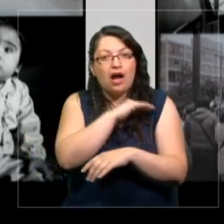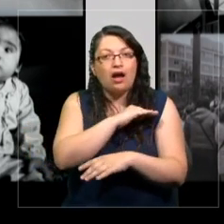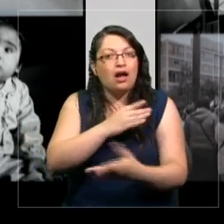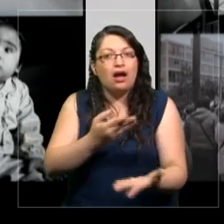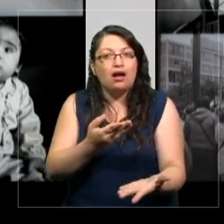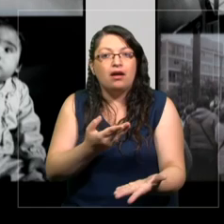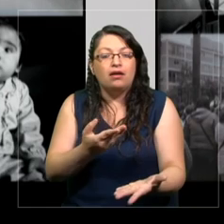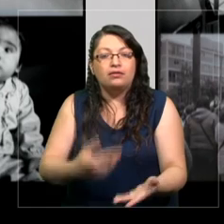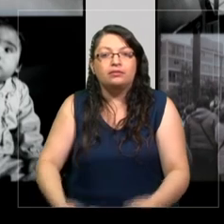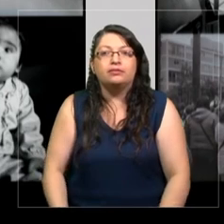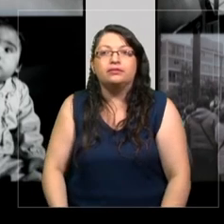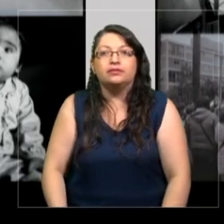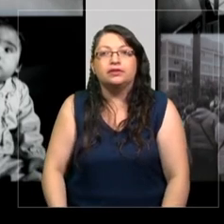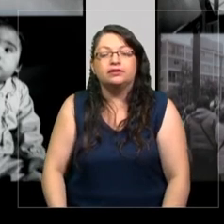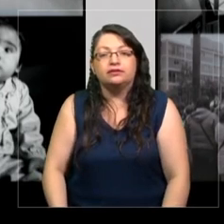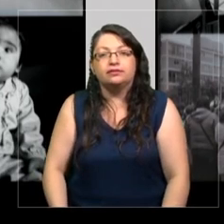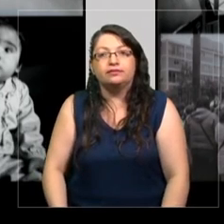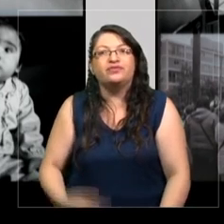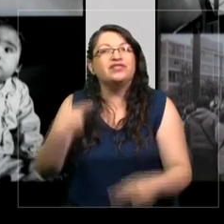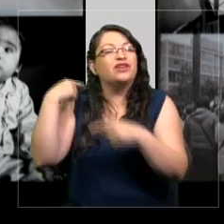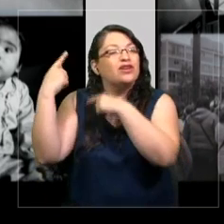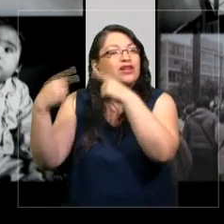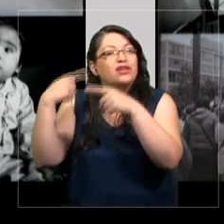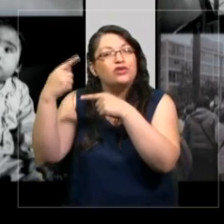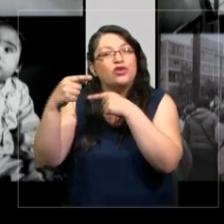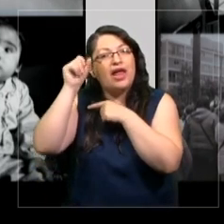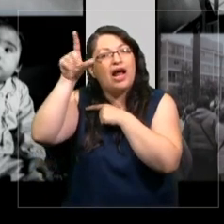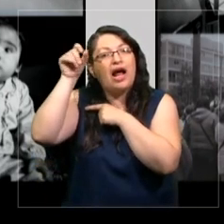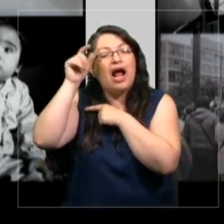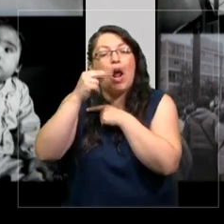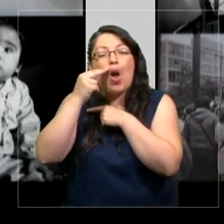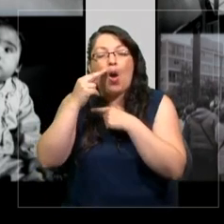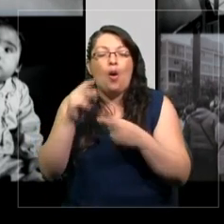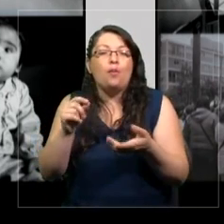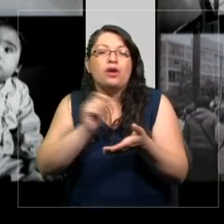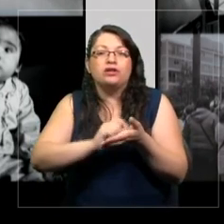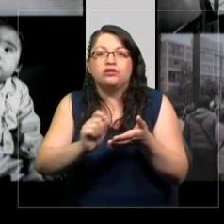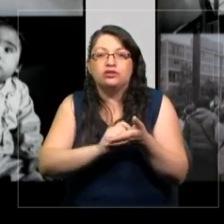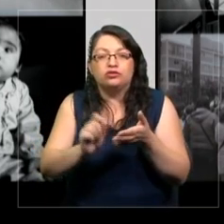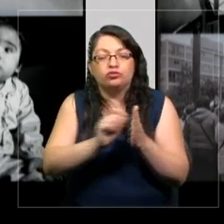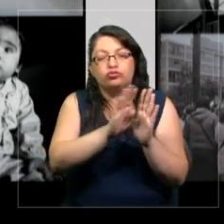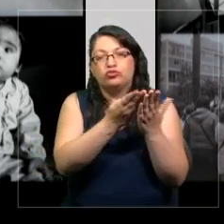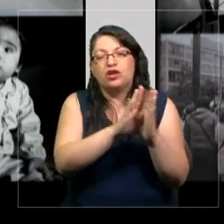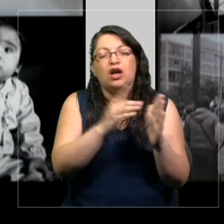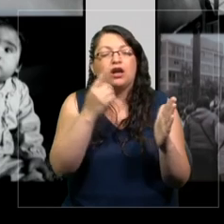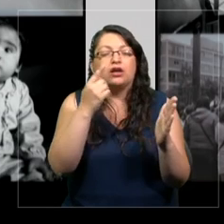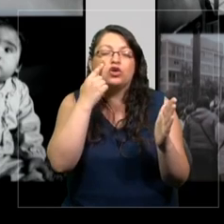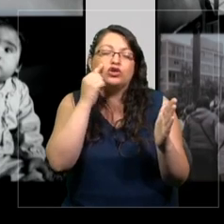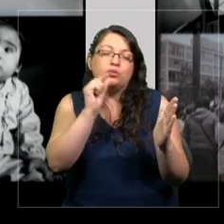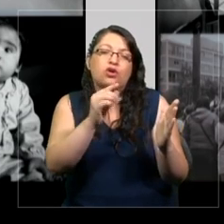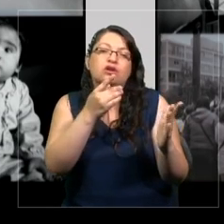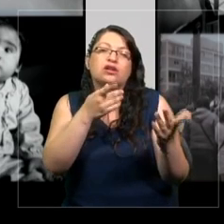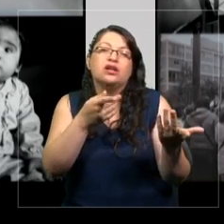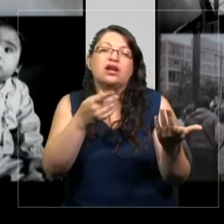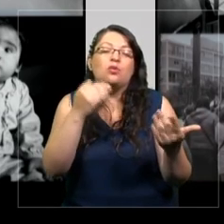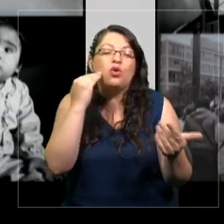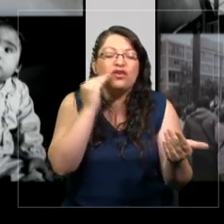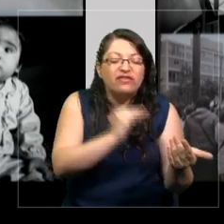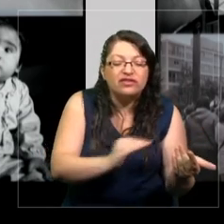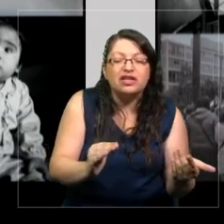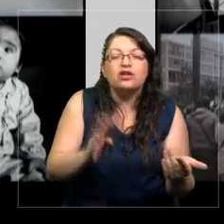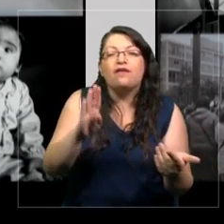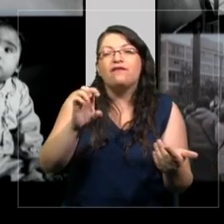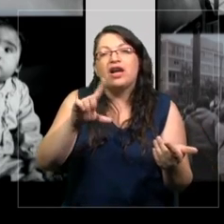del teórico alemán Walter Benjamin, que escribió un libro que no es tan conocido, que se llama Infancia en Berlín, hacia